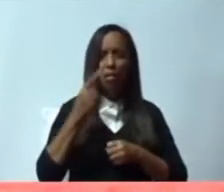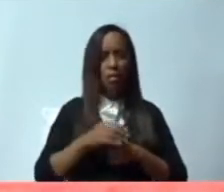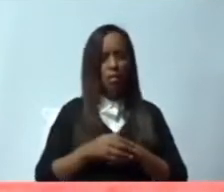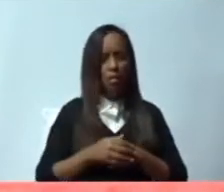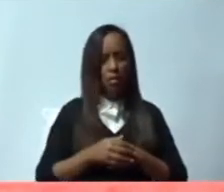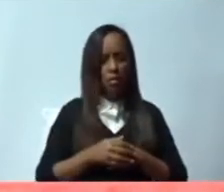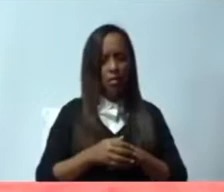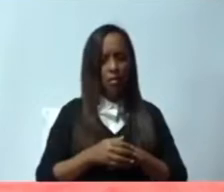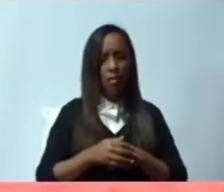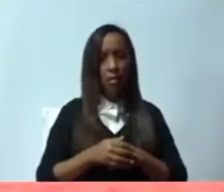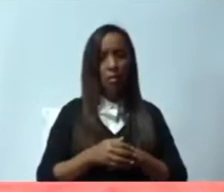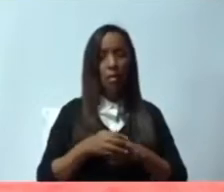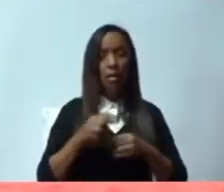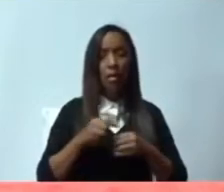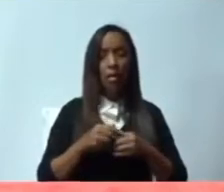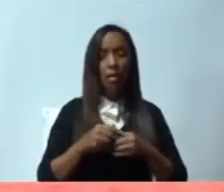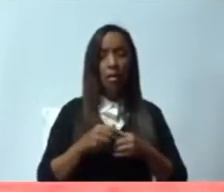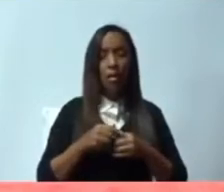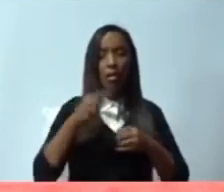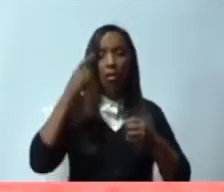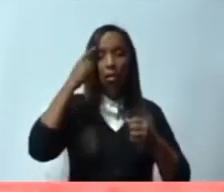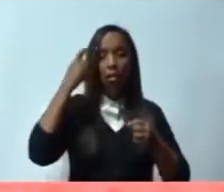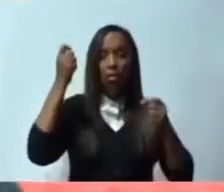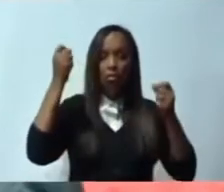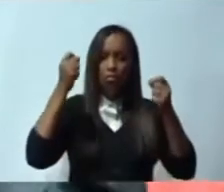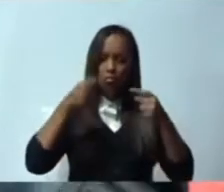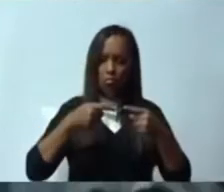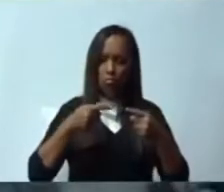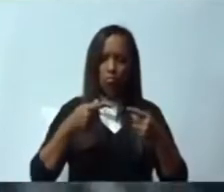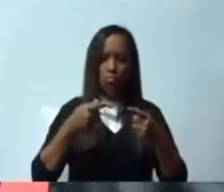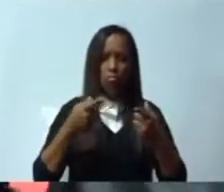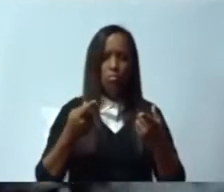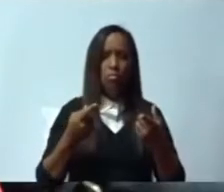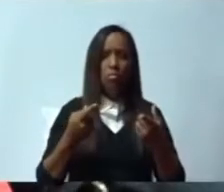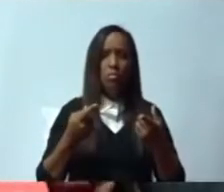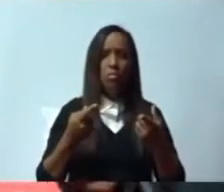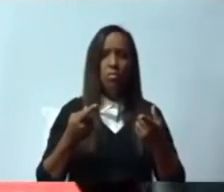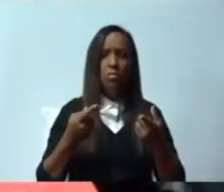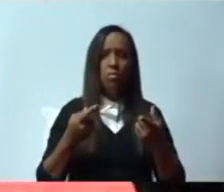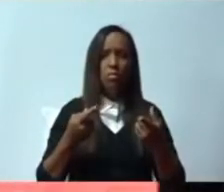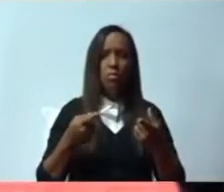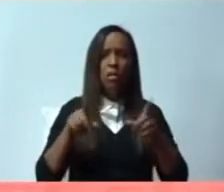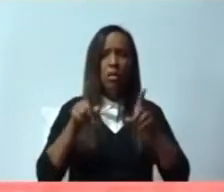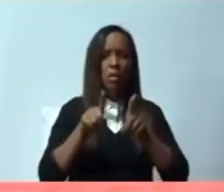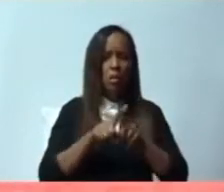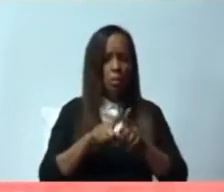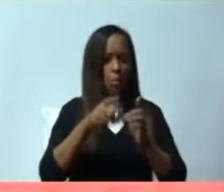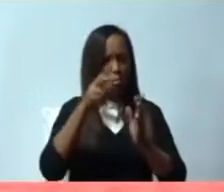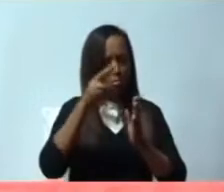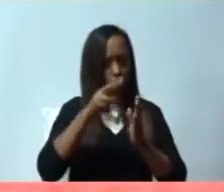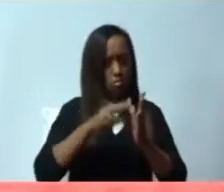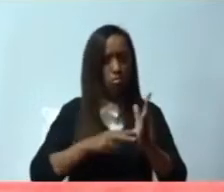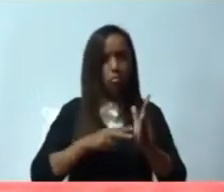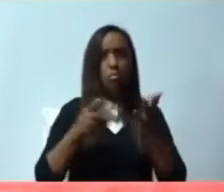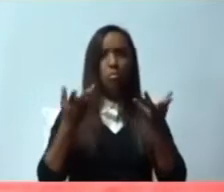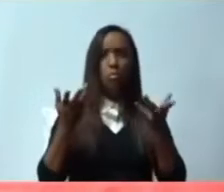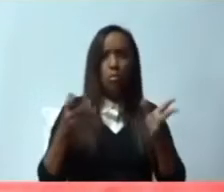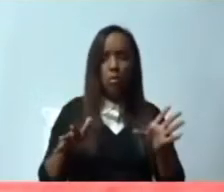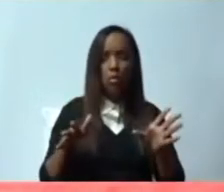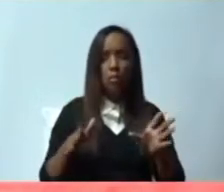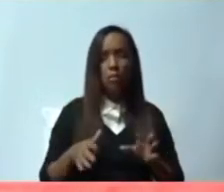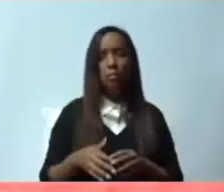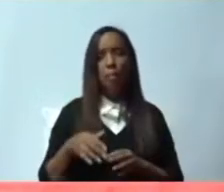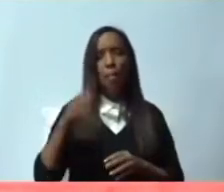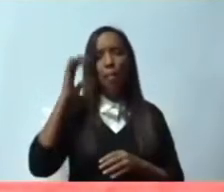que sobreentendido, el Partido de la Liberación Dominicana y el Partido Revolucionario Moderno para resolver el tema